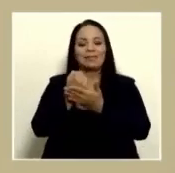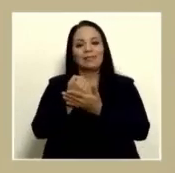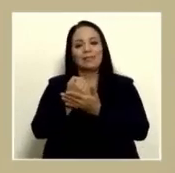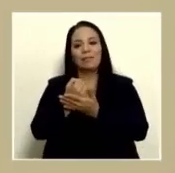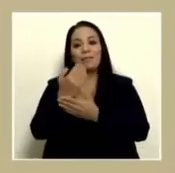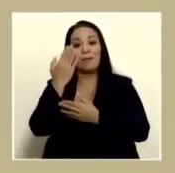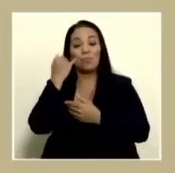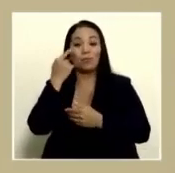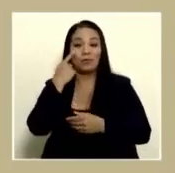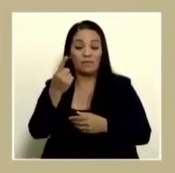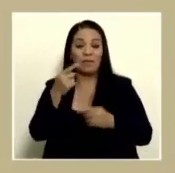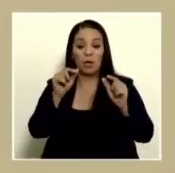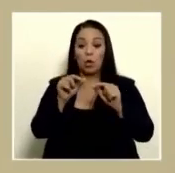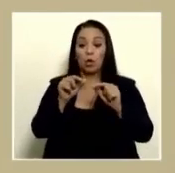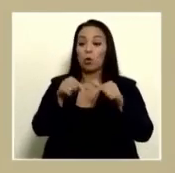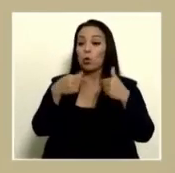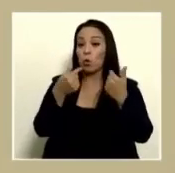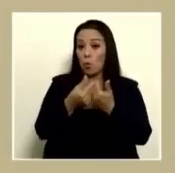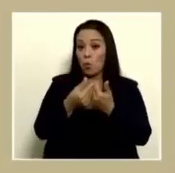grupo La Nación,